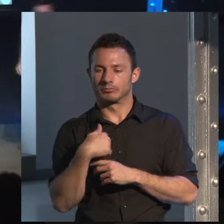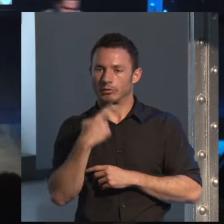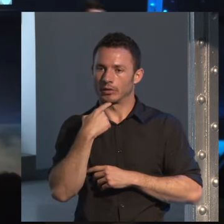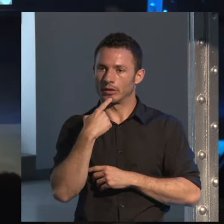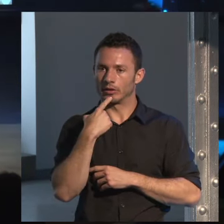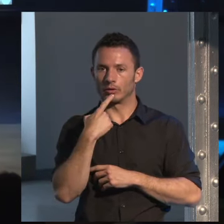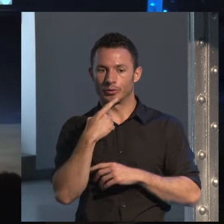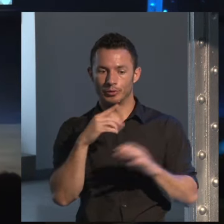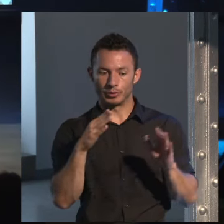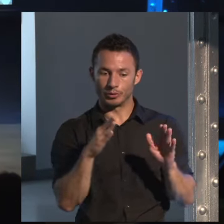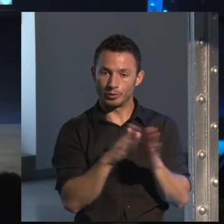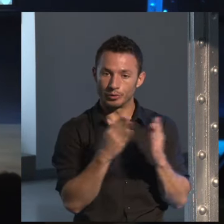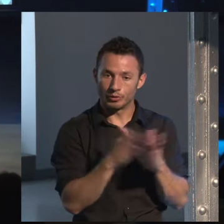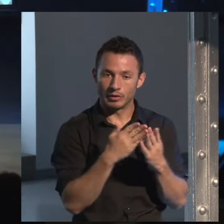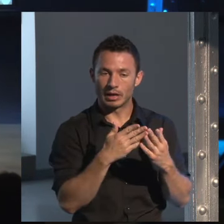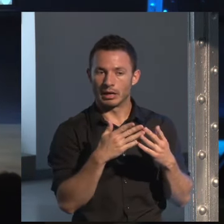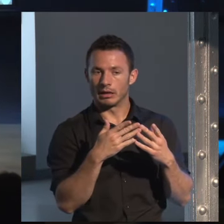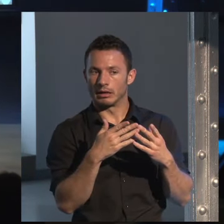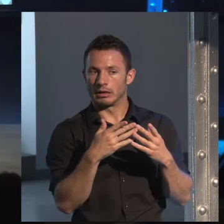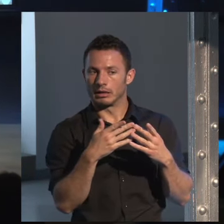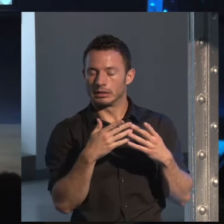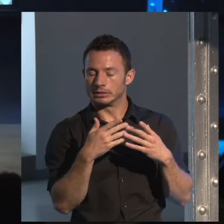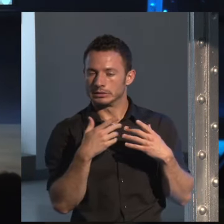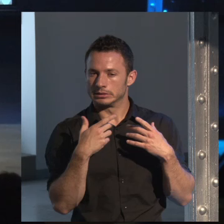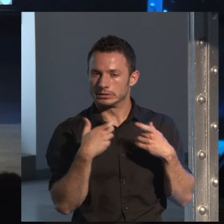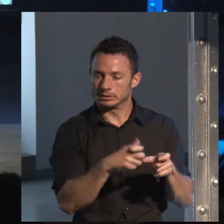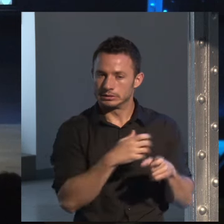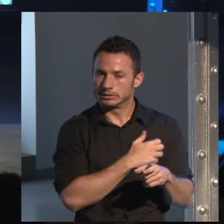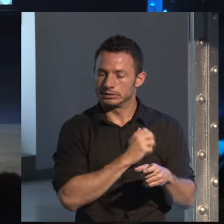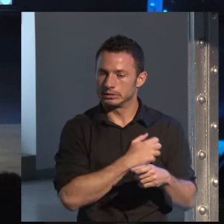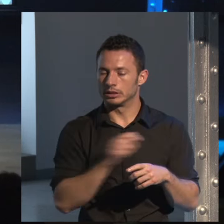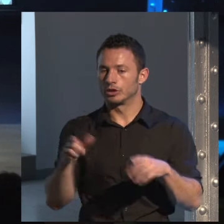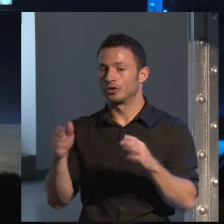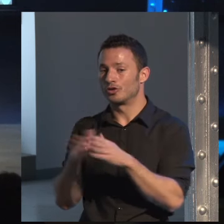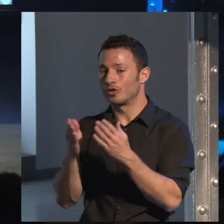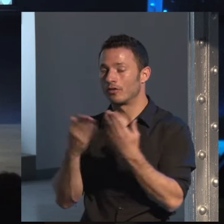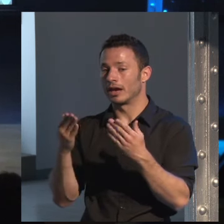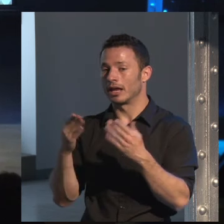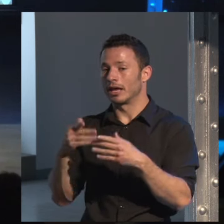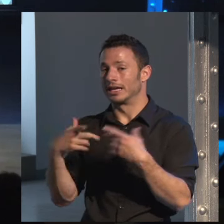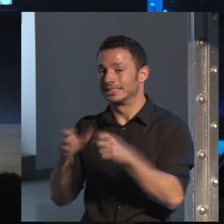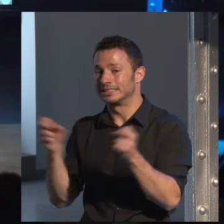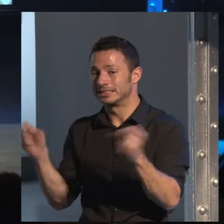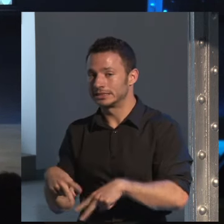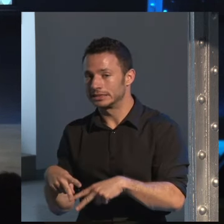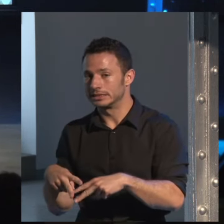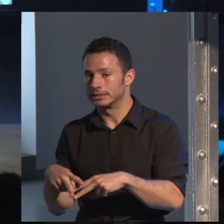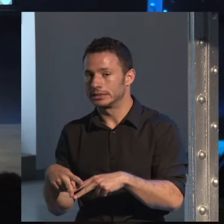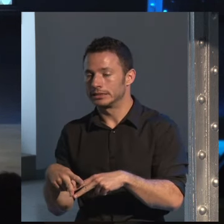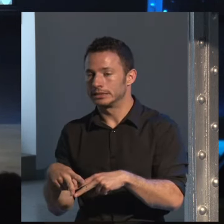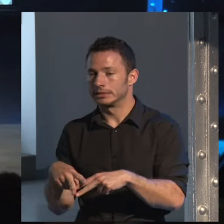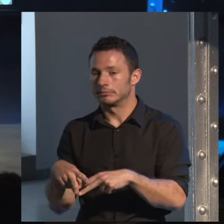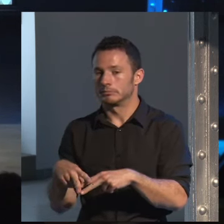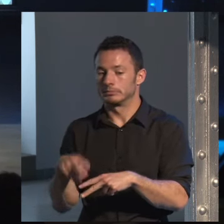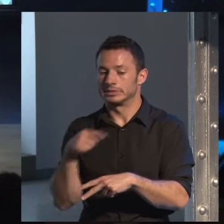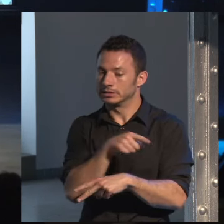que hacer una novela sin género, pues yo ahí voy a disentir. Para mí es más fácil escribir una novela